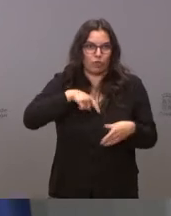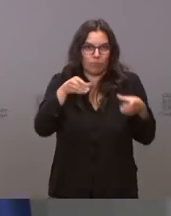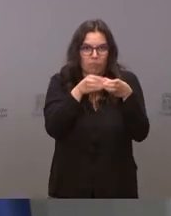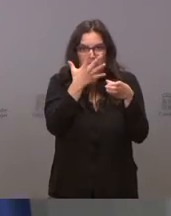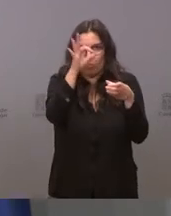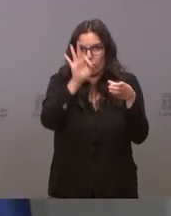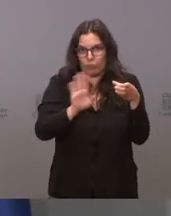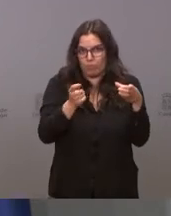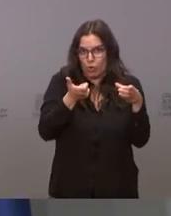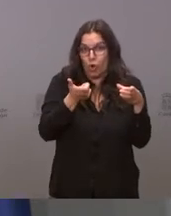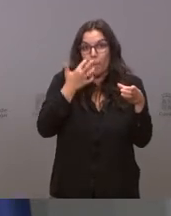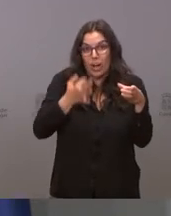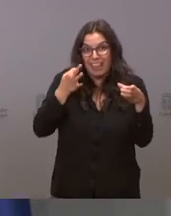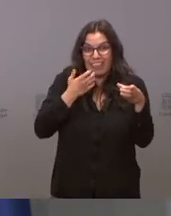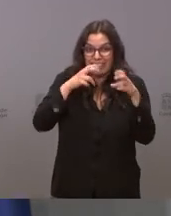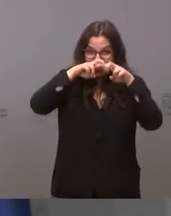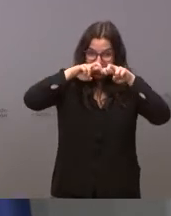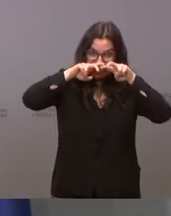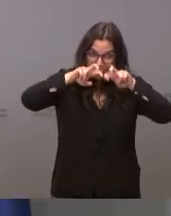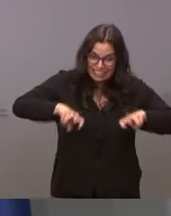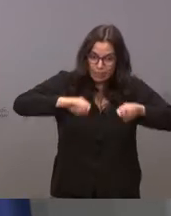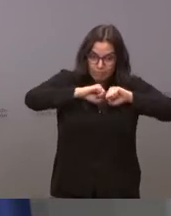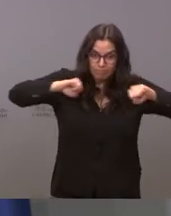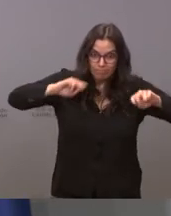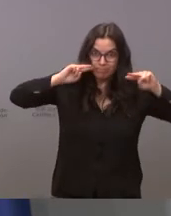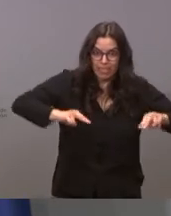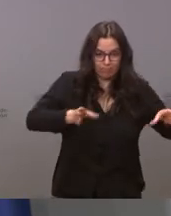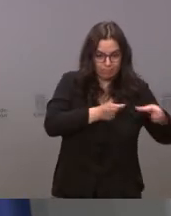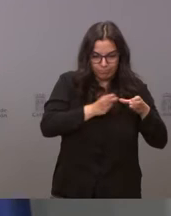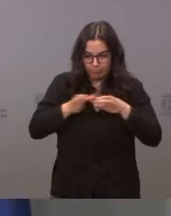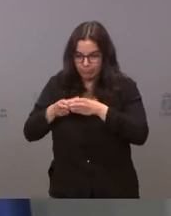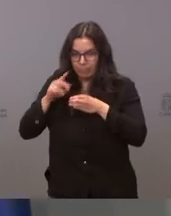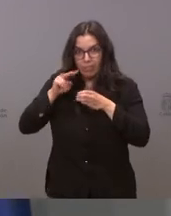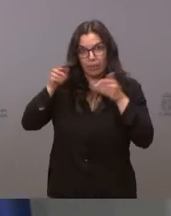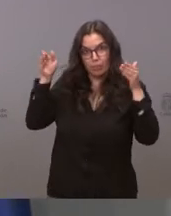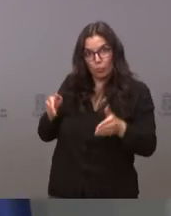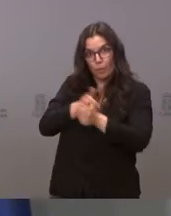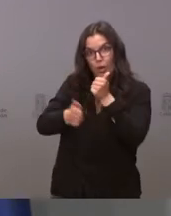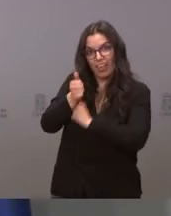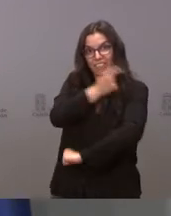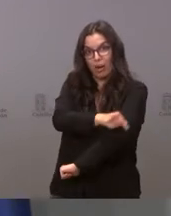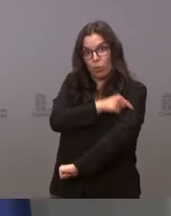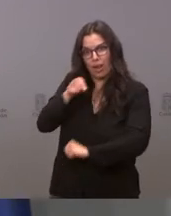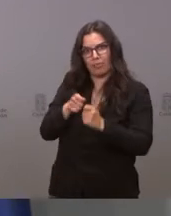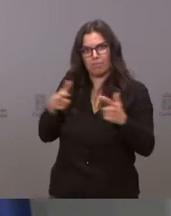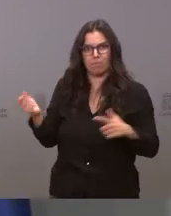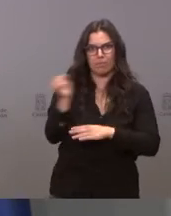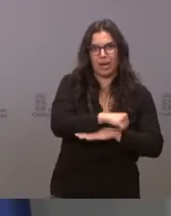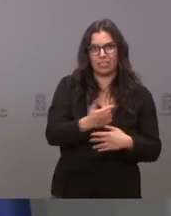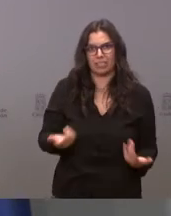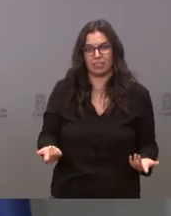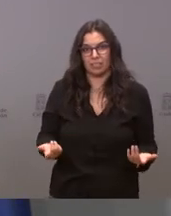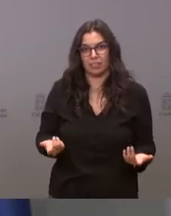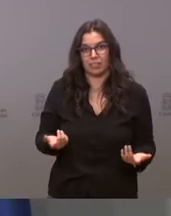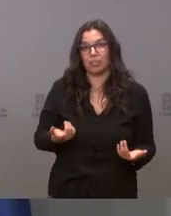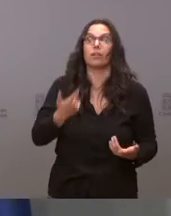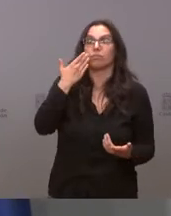5% pero si contamos a la población a la que está destinada las vacunas insisto y para hacer la cuenta